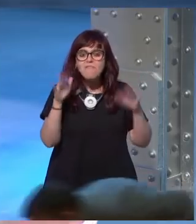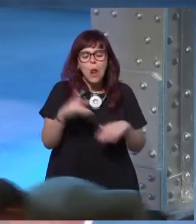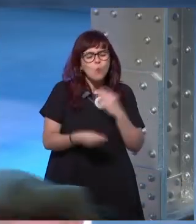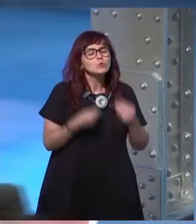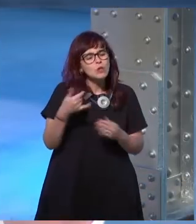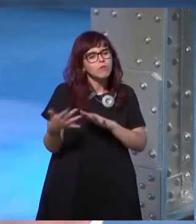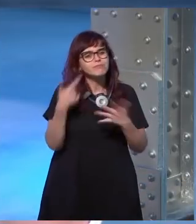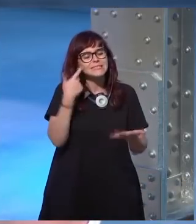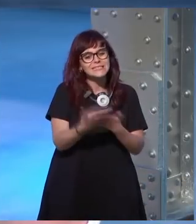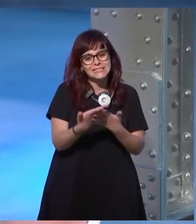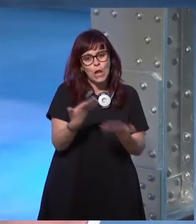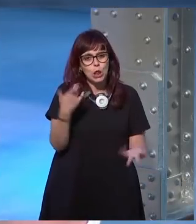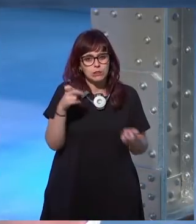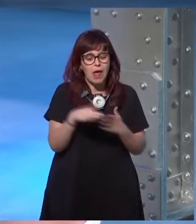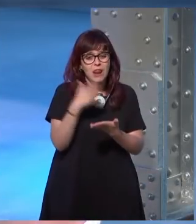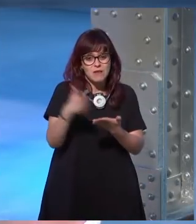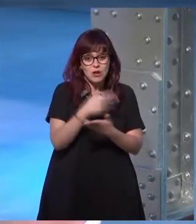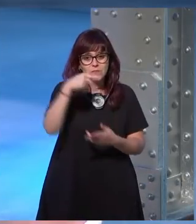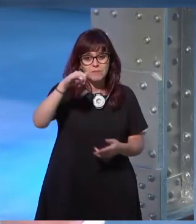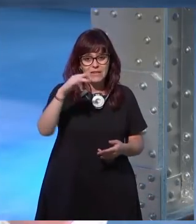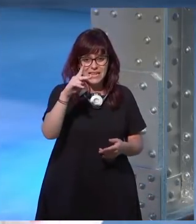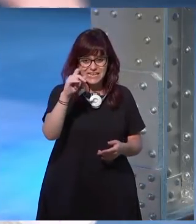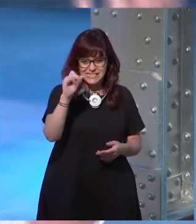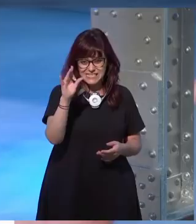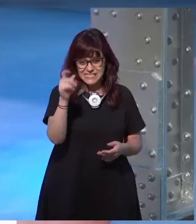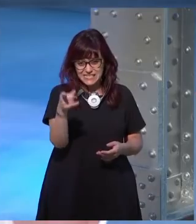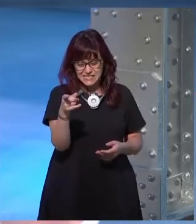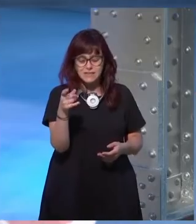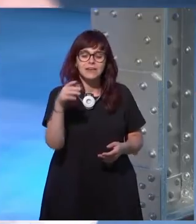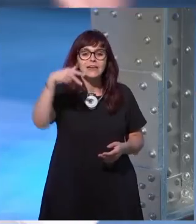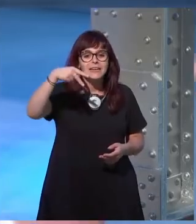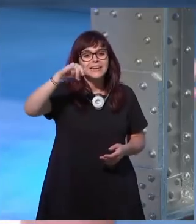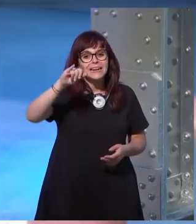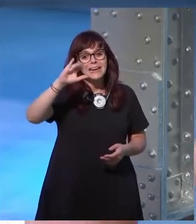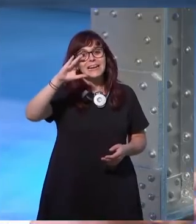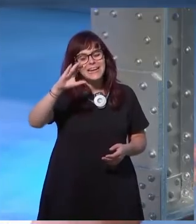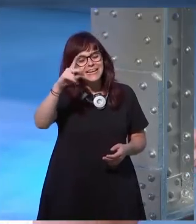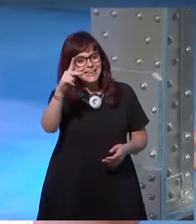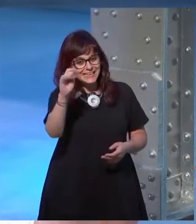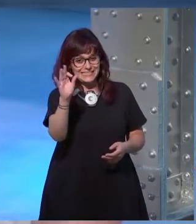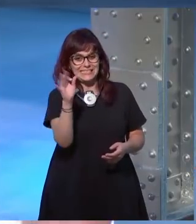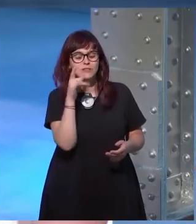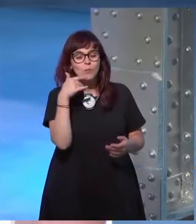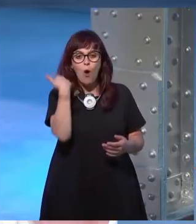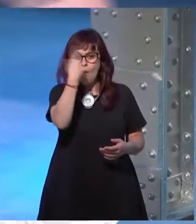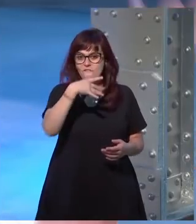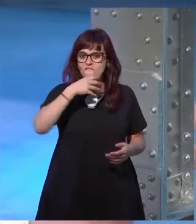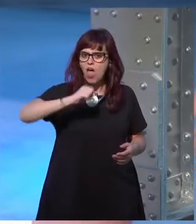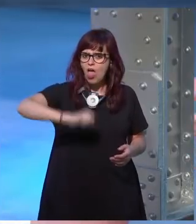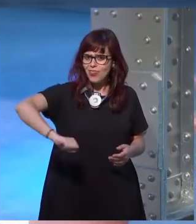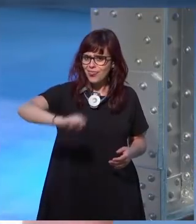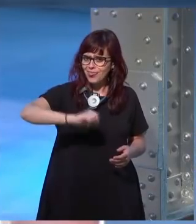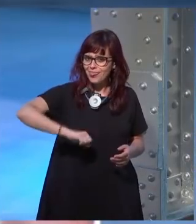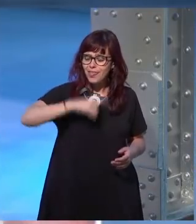utilizado en mi obra sobre todo en el caso de Nix de ese personaje que tiene por un lado una gran belleza y por otro